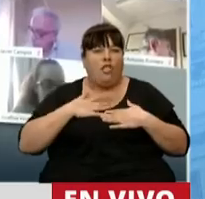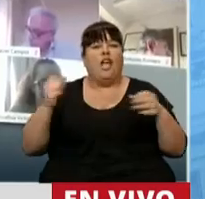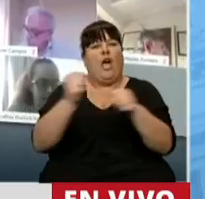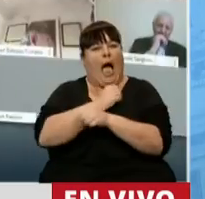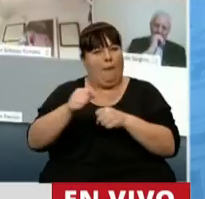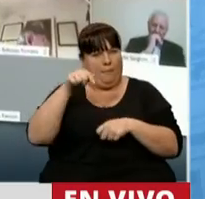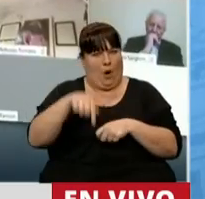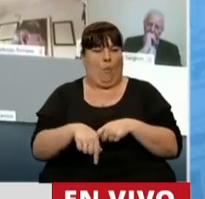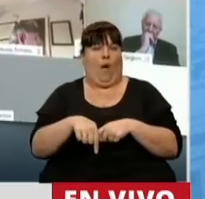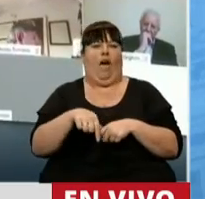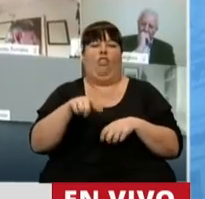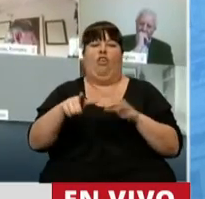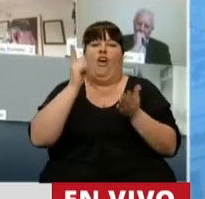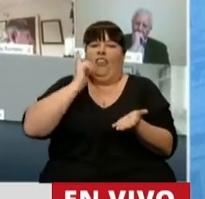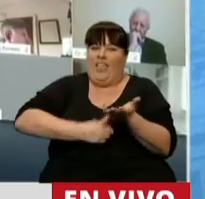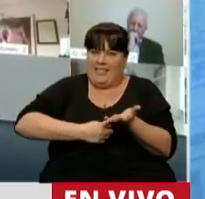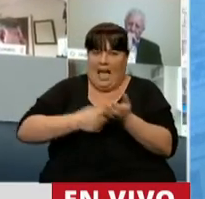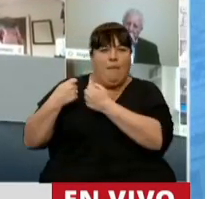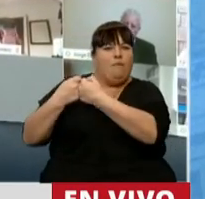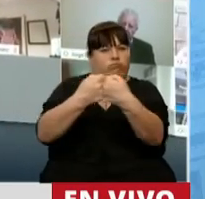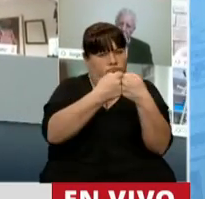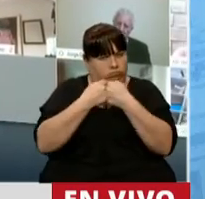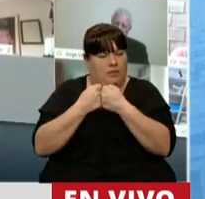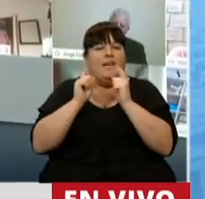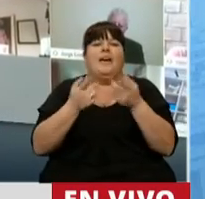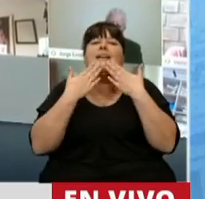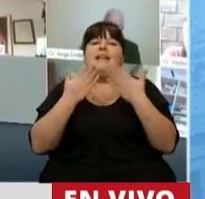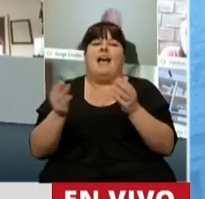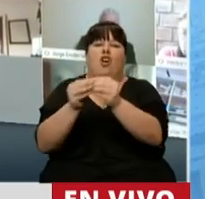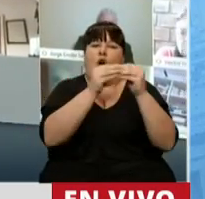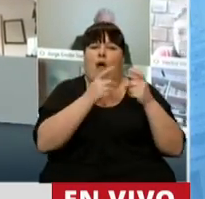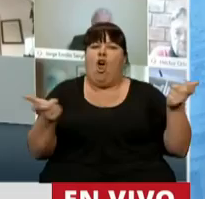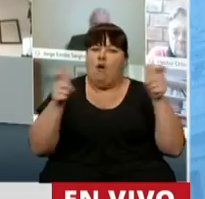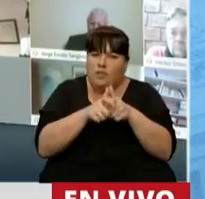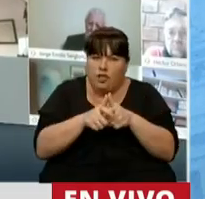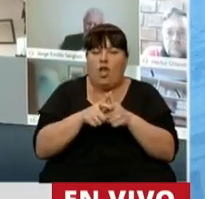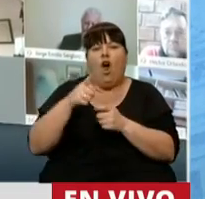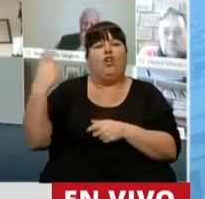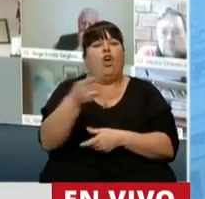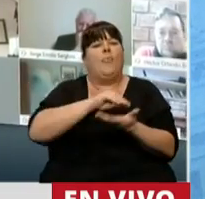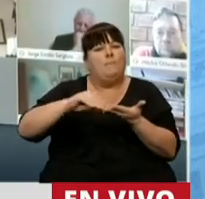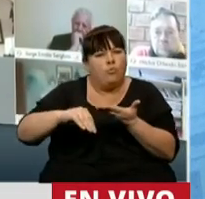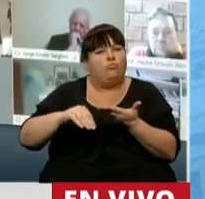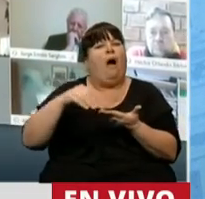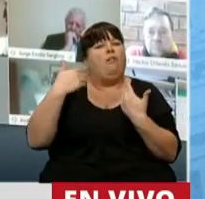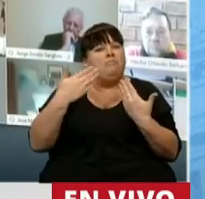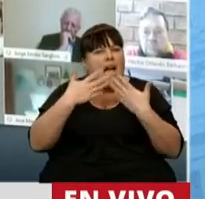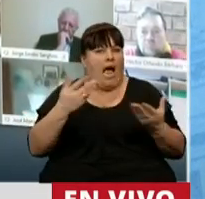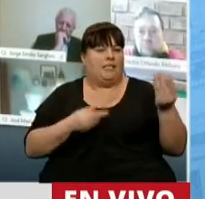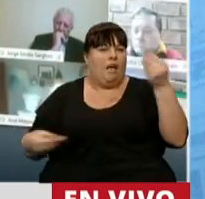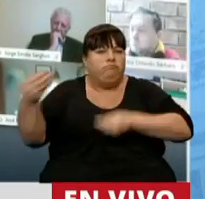sanción de este dictamen por unanimidad y le agradezco a los colegas de la comisión y a los demás diputados que permitieron